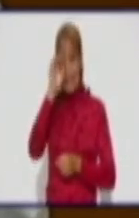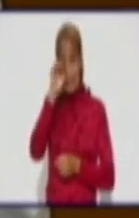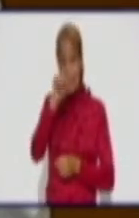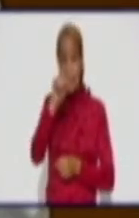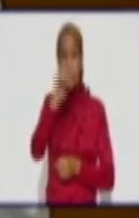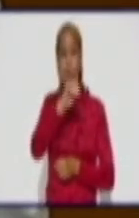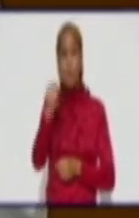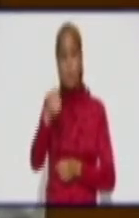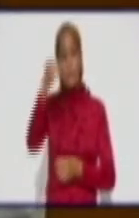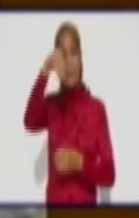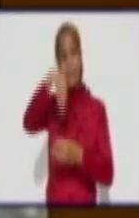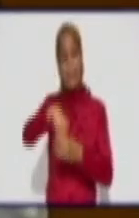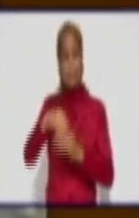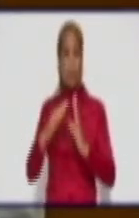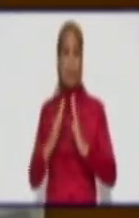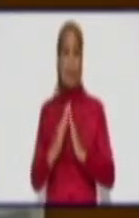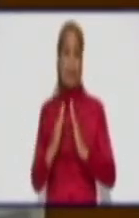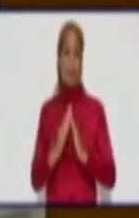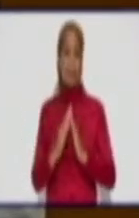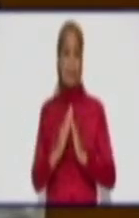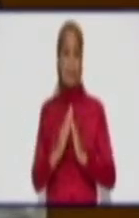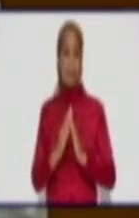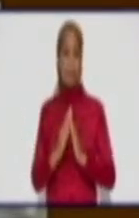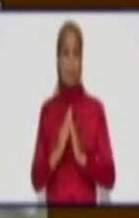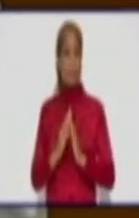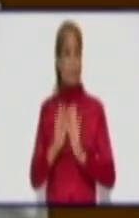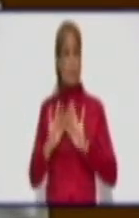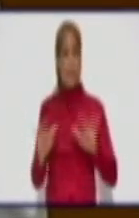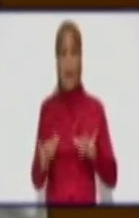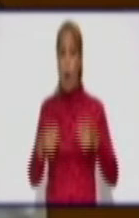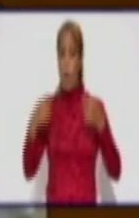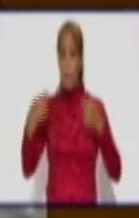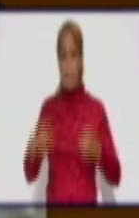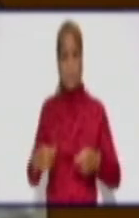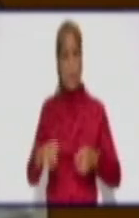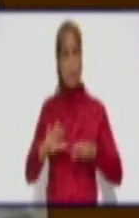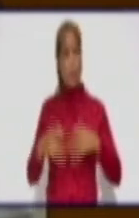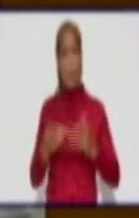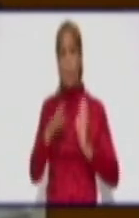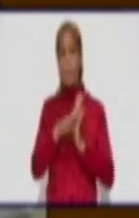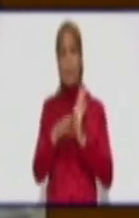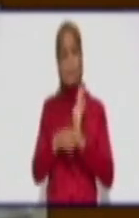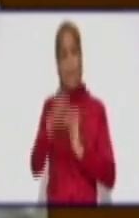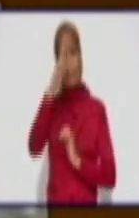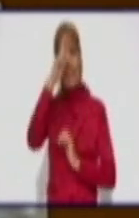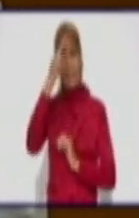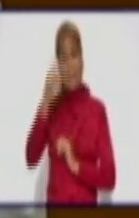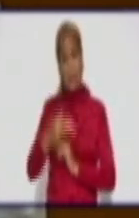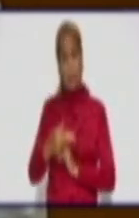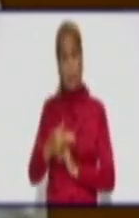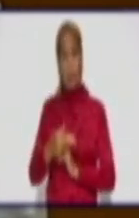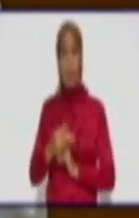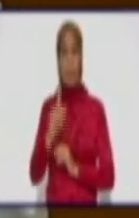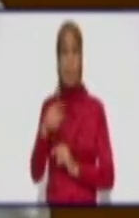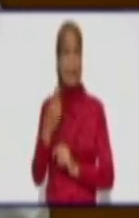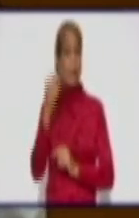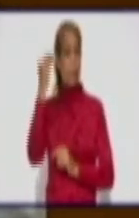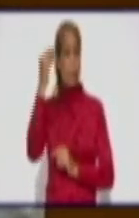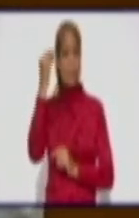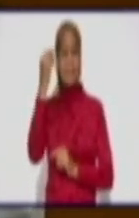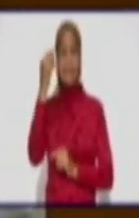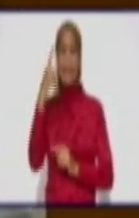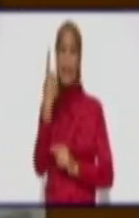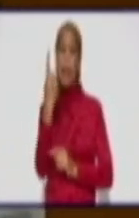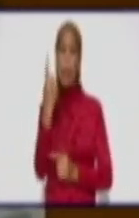registrada oficialmente en nuestro país, con protocolos de salud. Para que no crean que es una alternativa que tenemos, eso es universal.